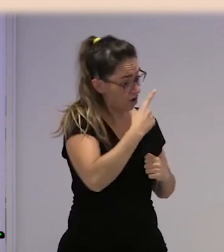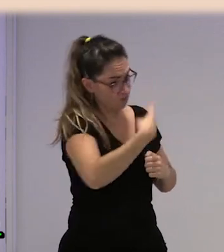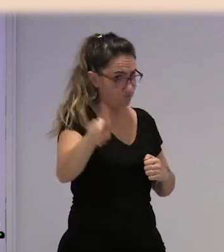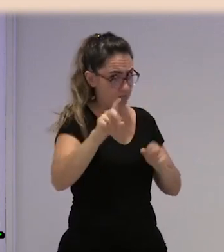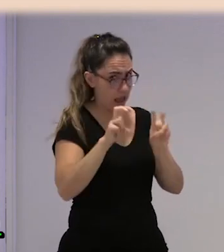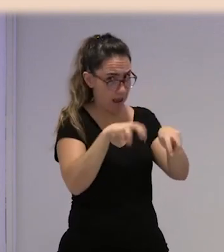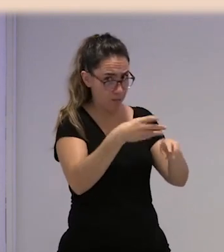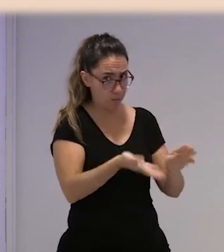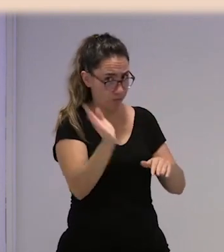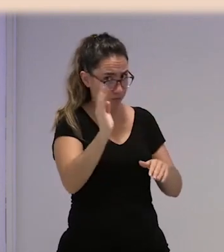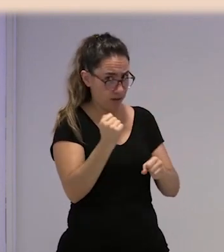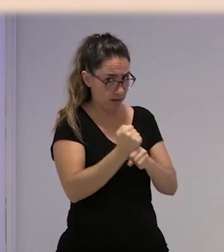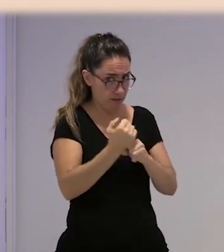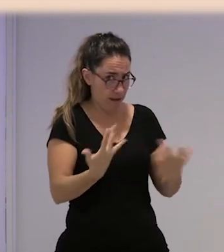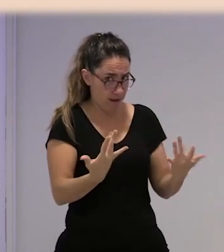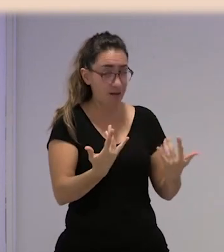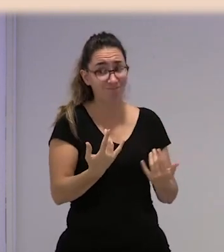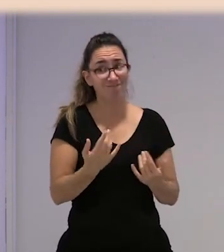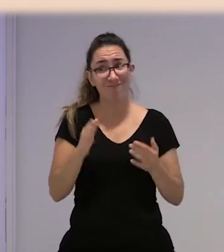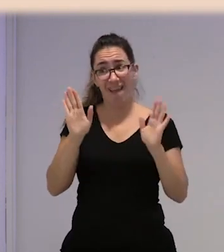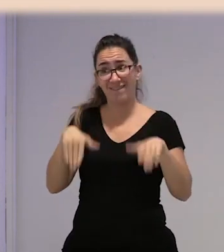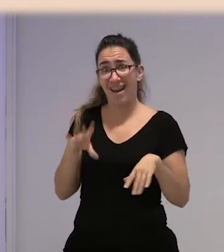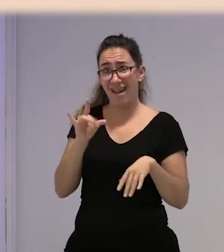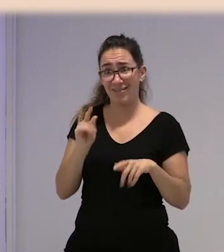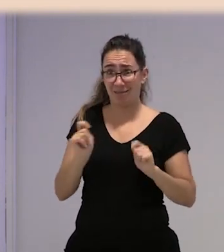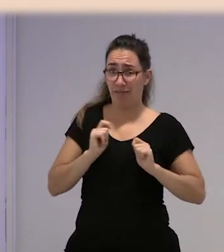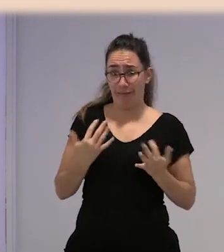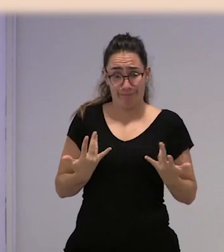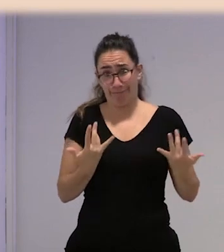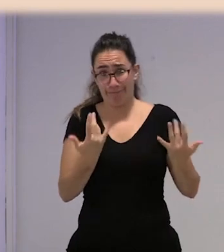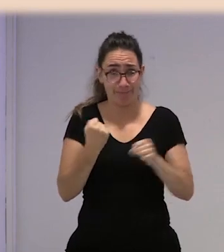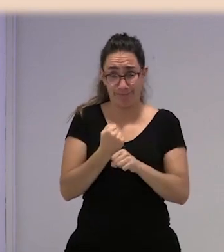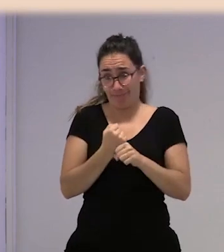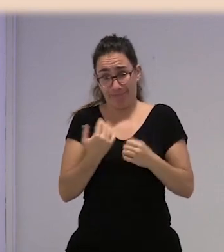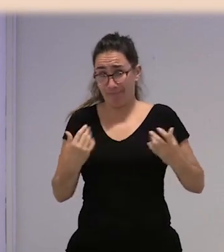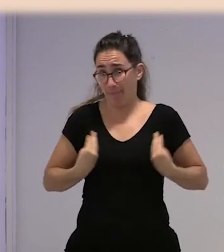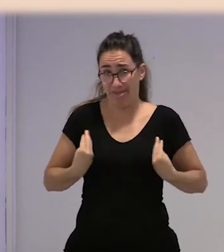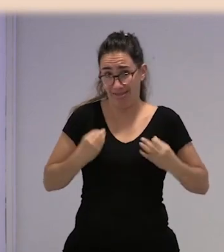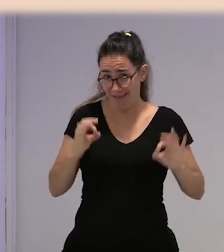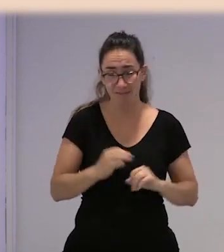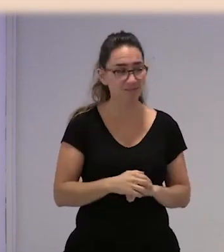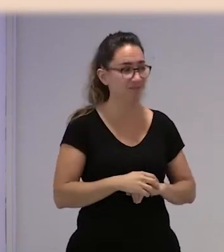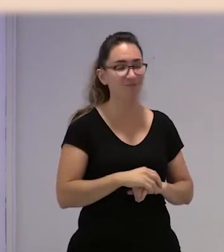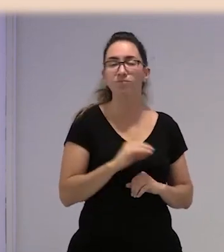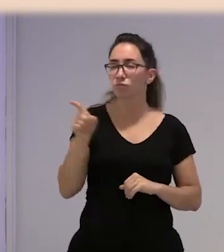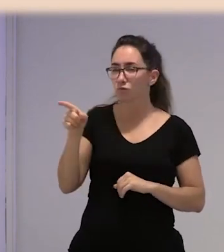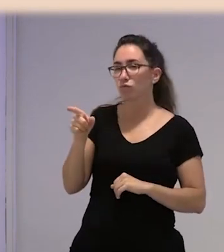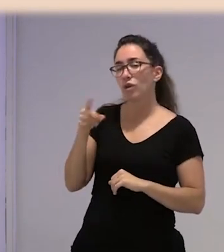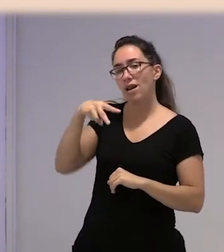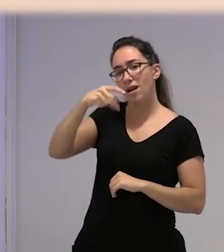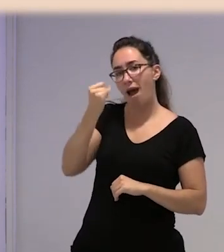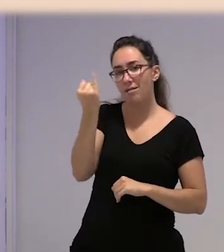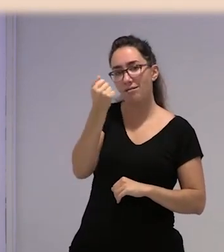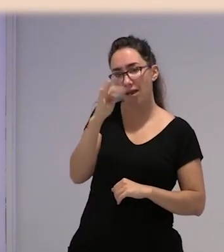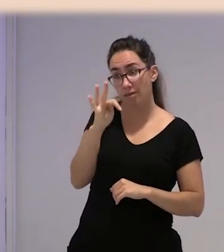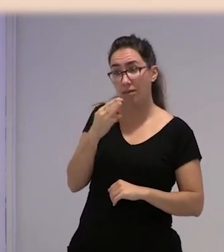cómo te espabilas. Y la verdad es que... Te espabilas. Te espabilas, te espabilas rápido. En tu casa, Ana, ya con 23 años.